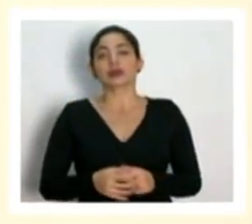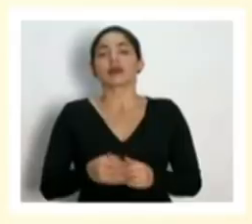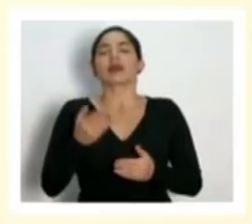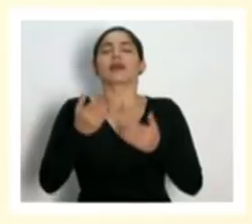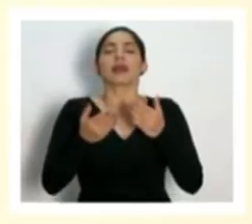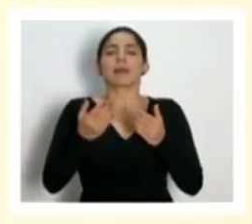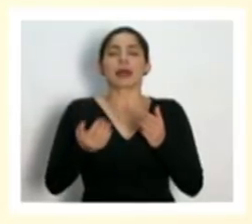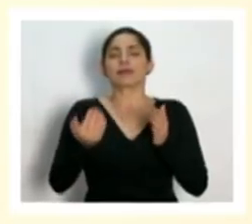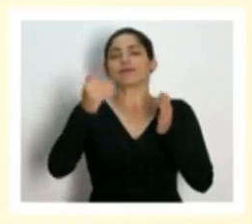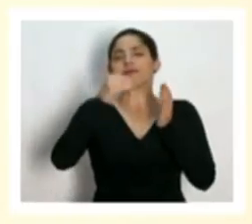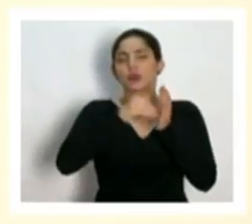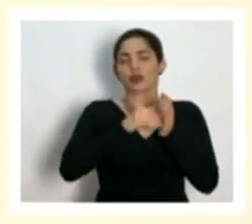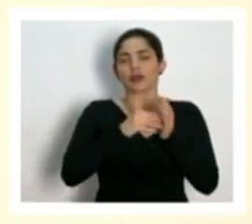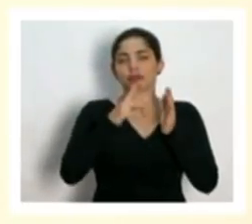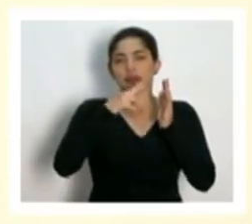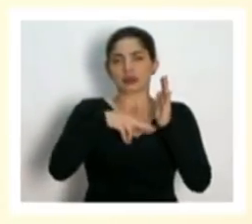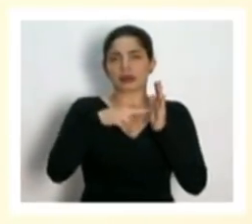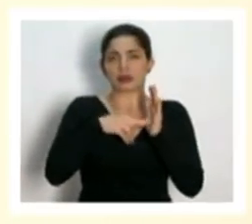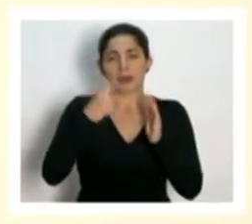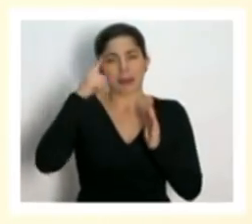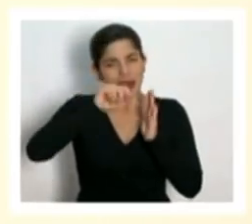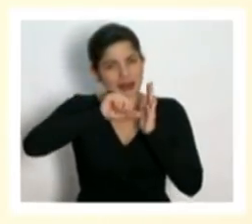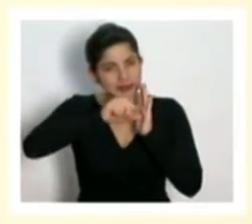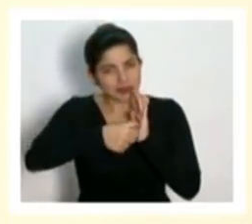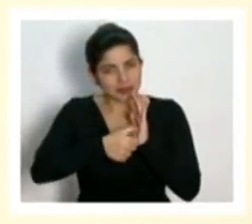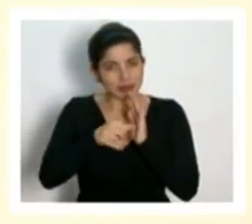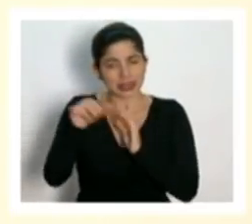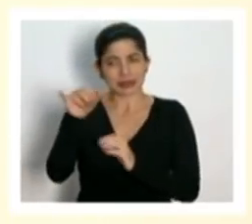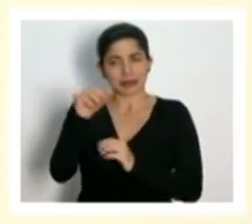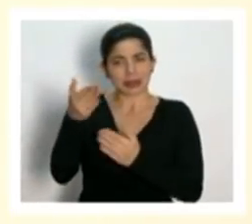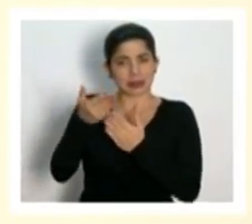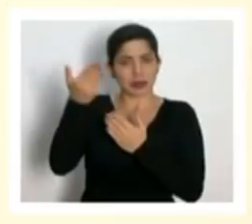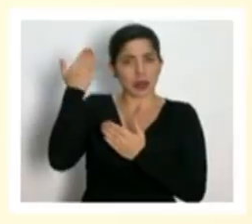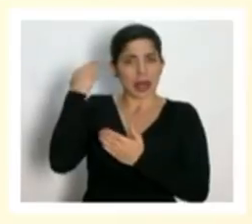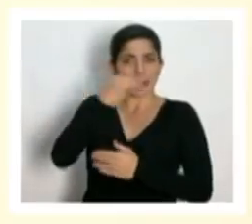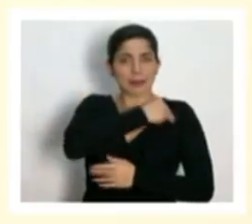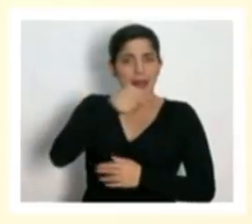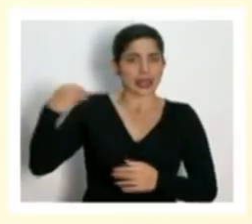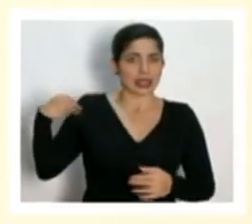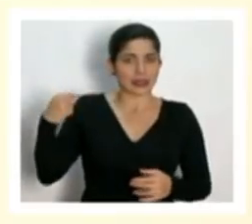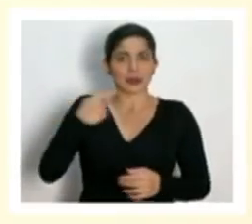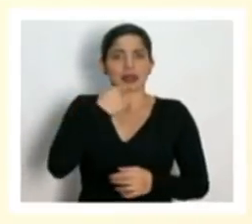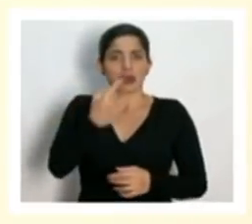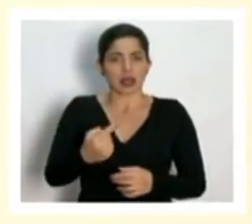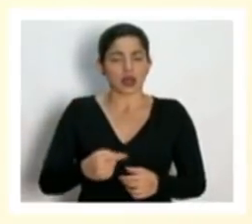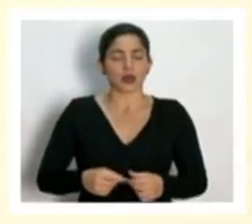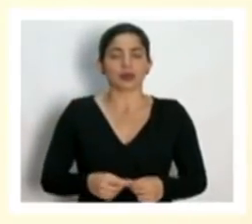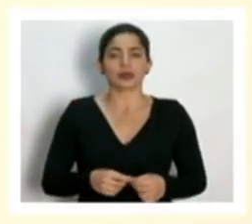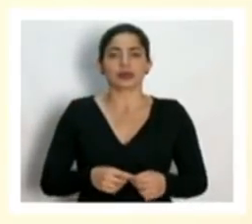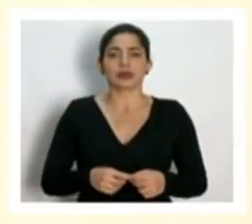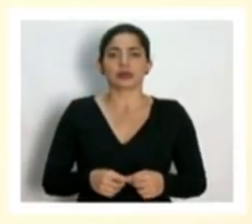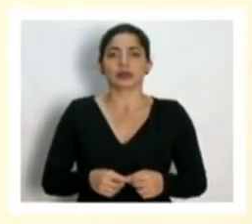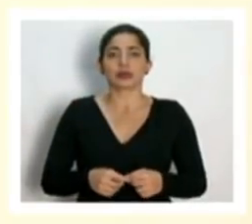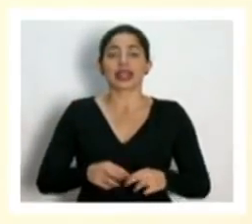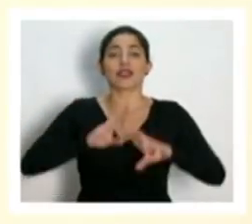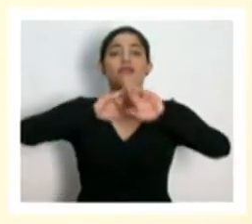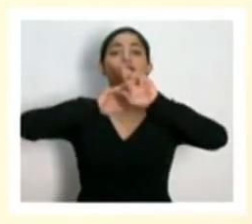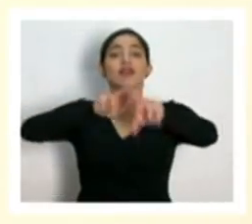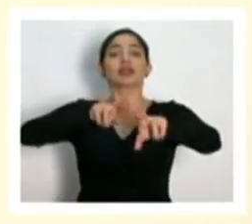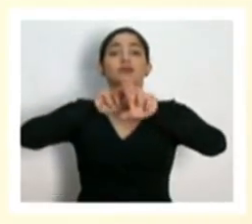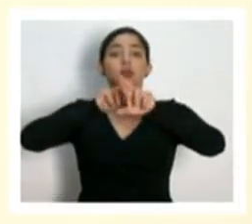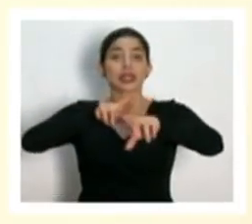tal vez empezando de nuevo y para reforzar las palabras del señor ministro, la respuesta